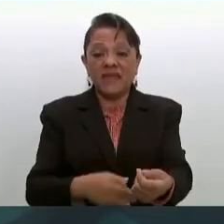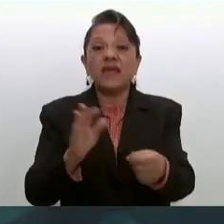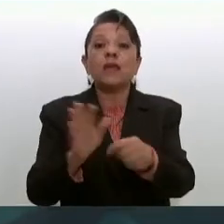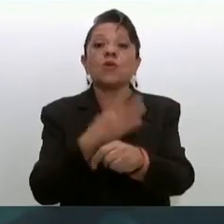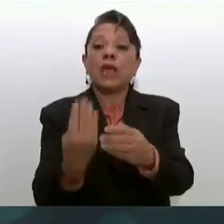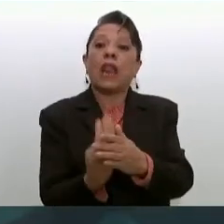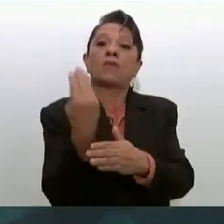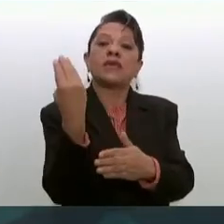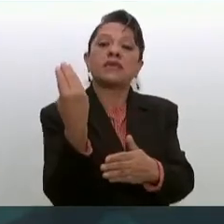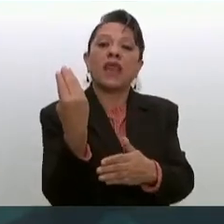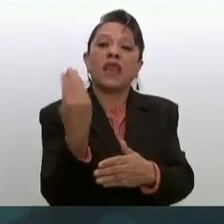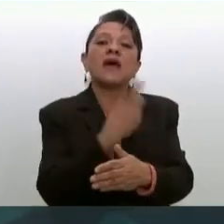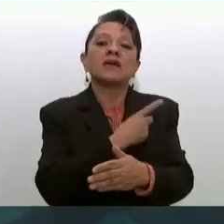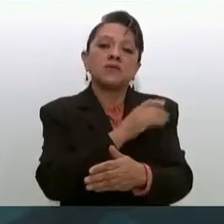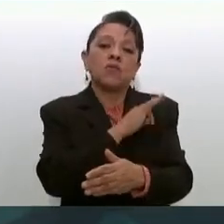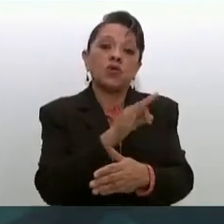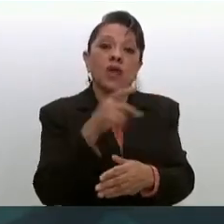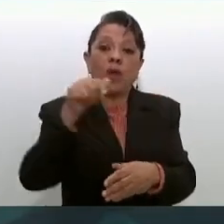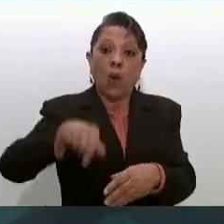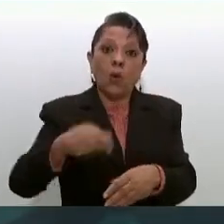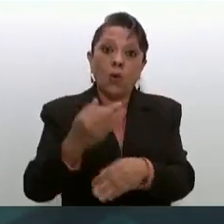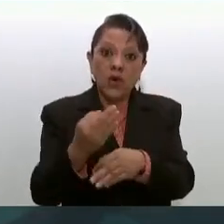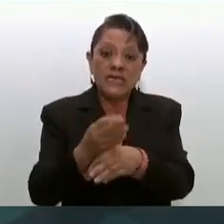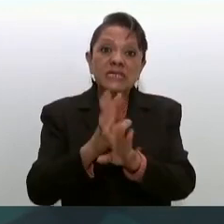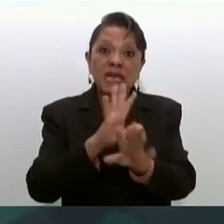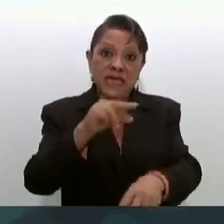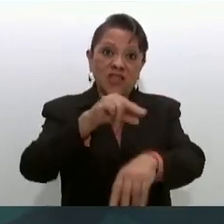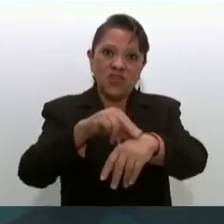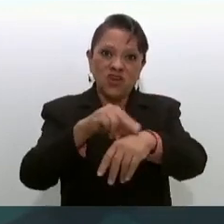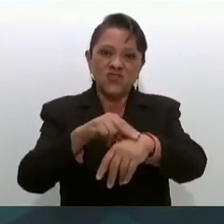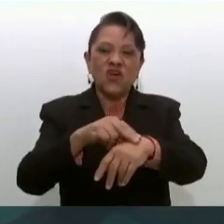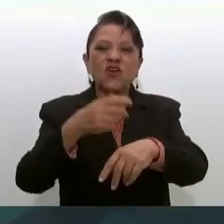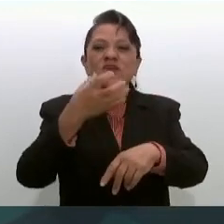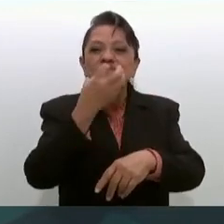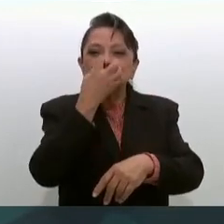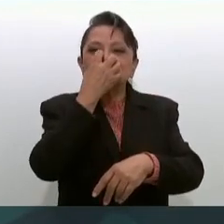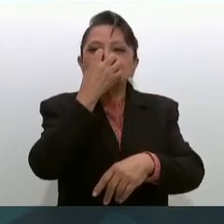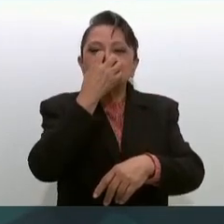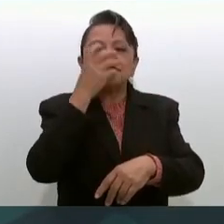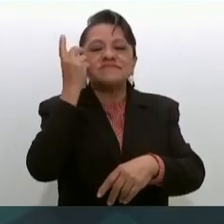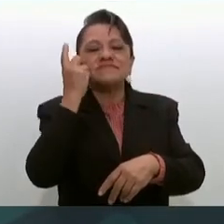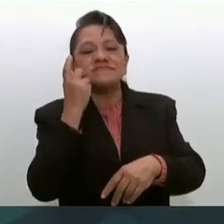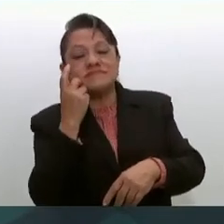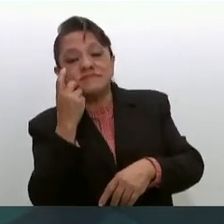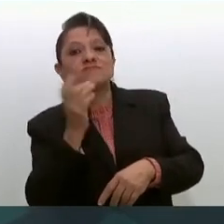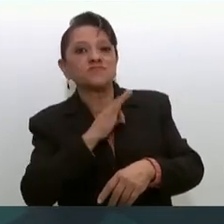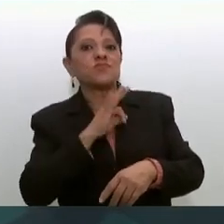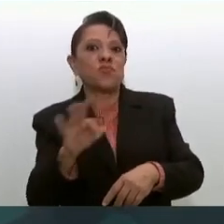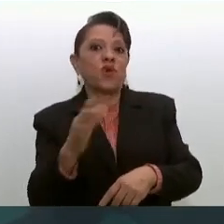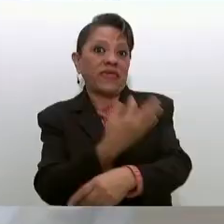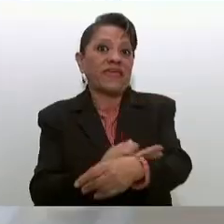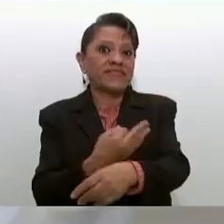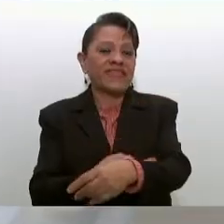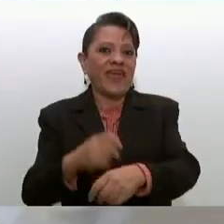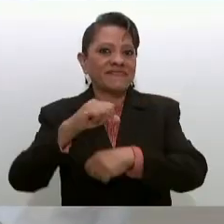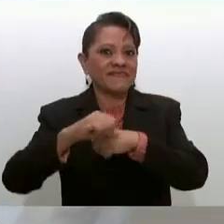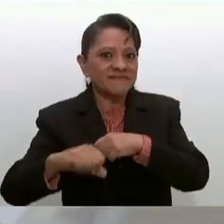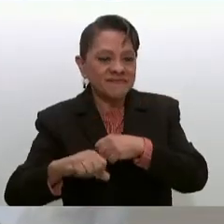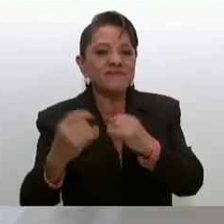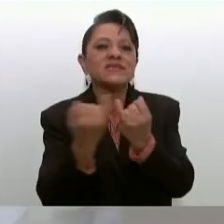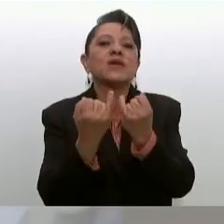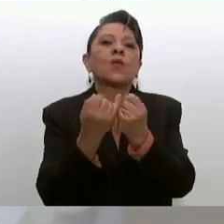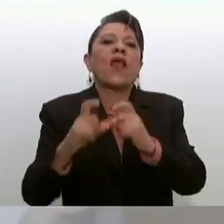anestesiólogo no puede operar. Bueno, ya con nuestros médicos que estarán acá vamos a mejorar esa productividad. Y lo mismo en Tetecala